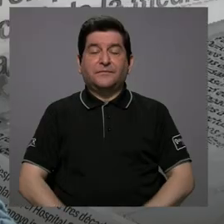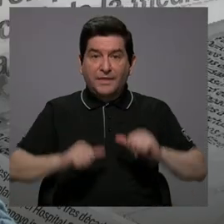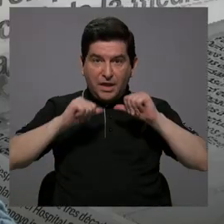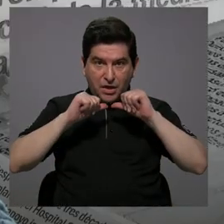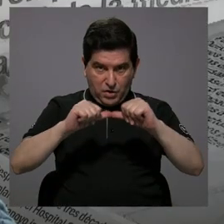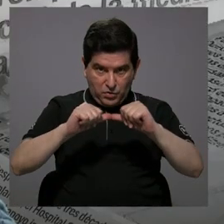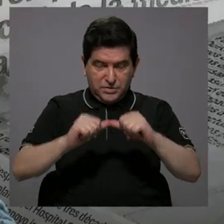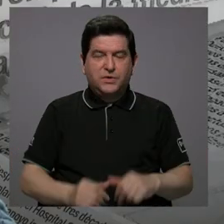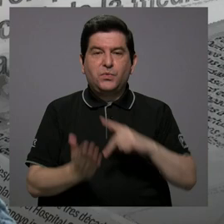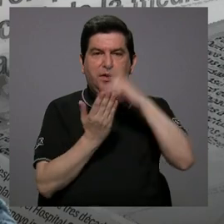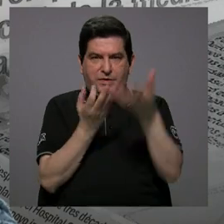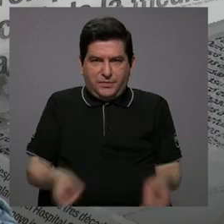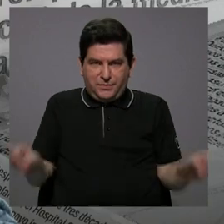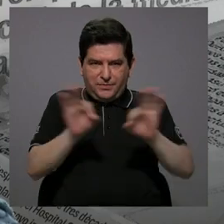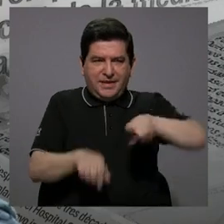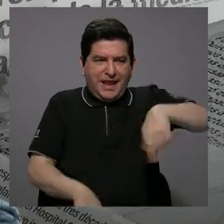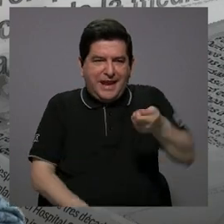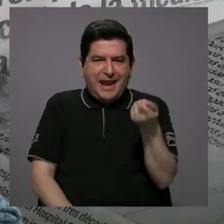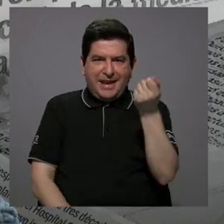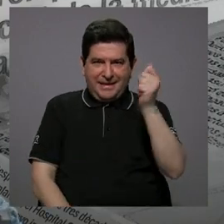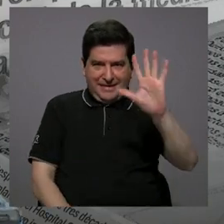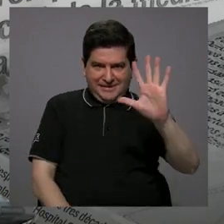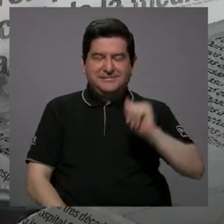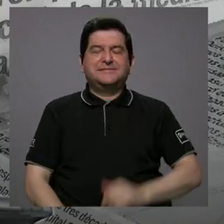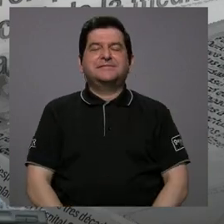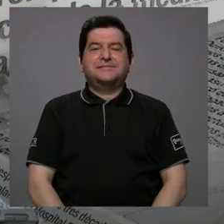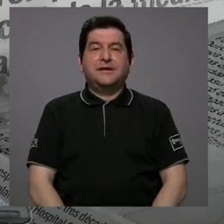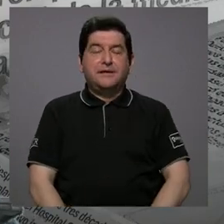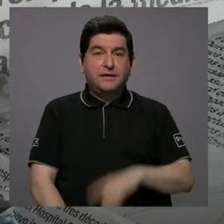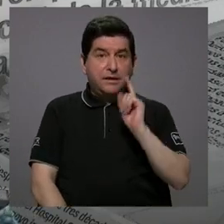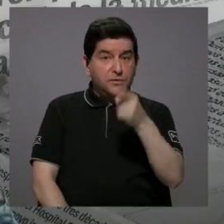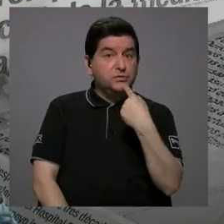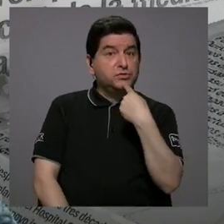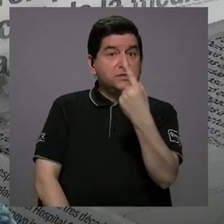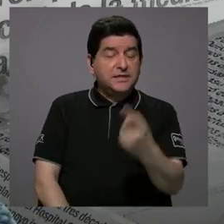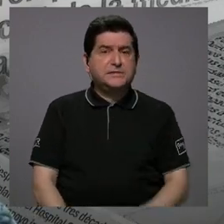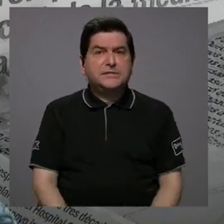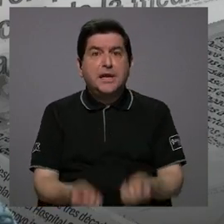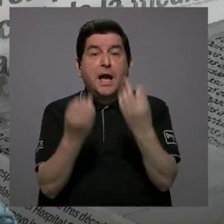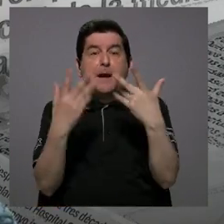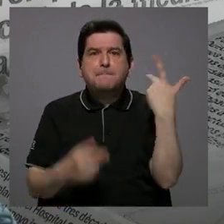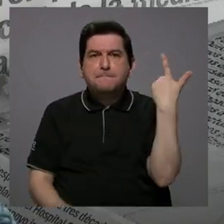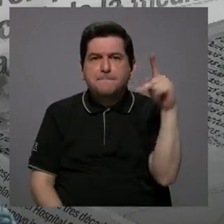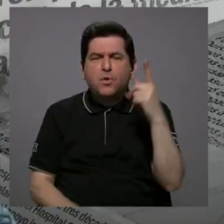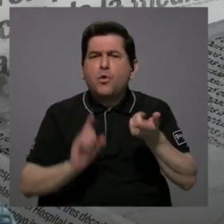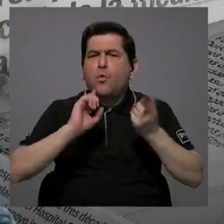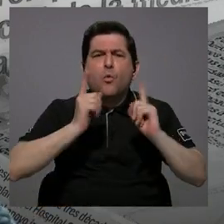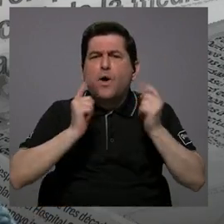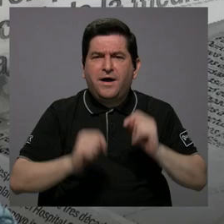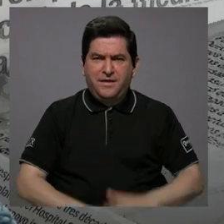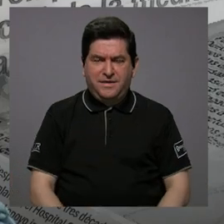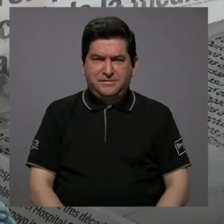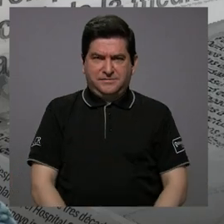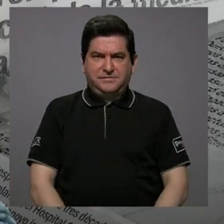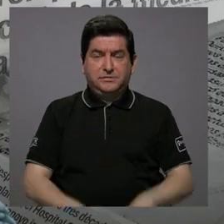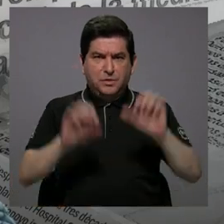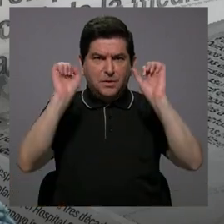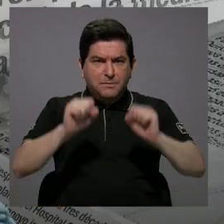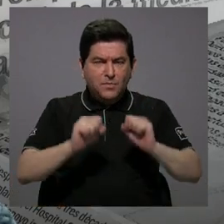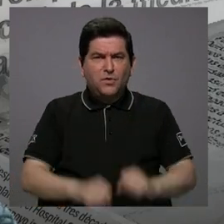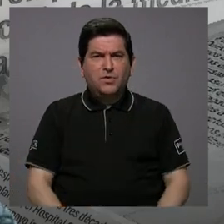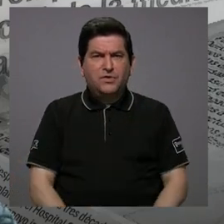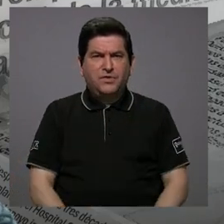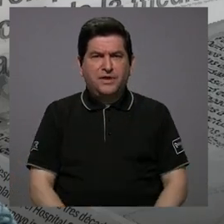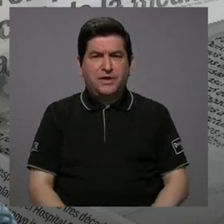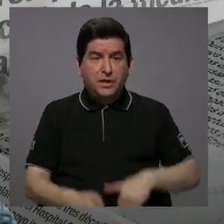Continuamos con lo que importa aquí por Canal 15. Bueno, usted decía muchos riesgos. ¿Cuáles son esos riesgos para poder pasar